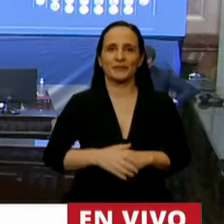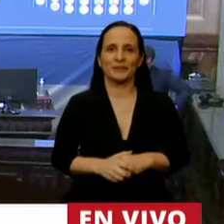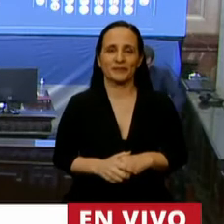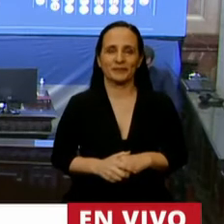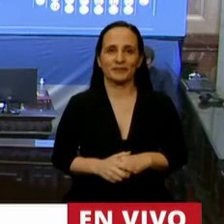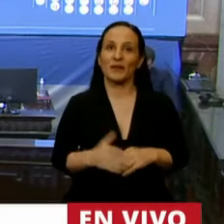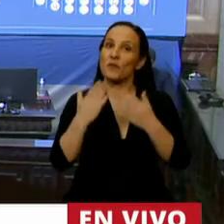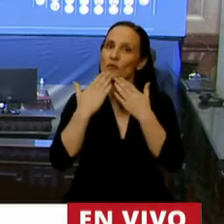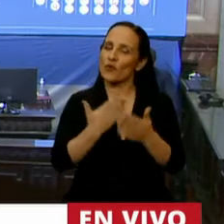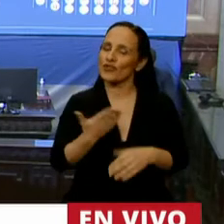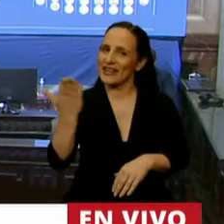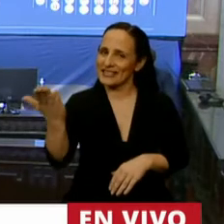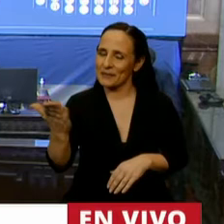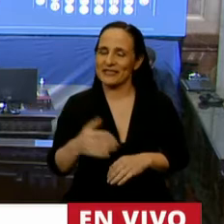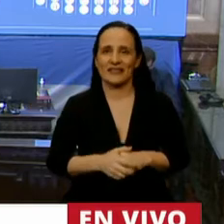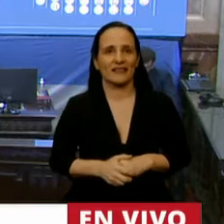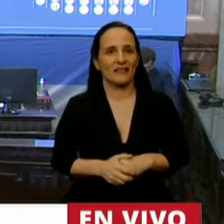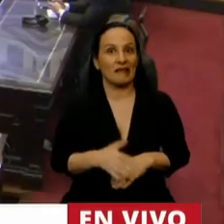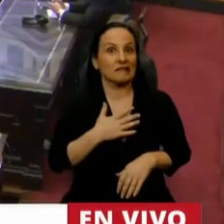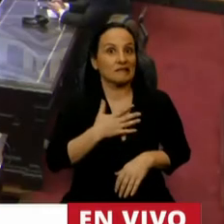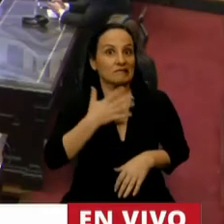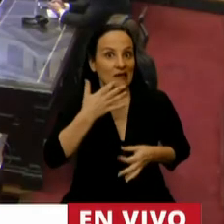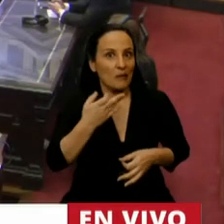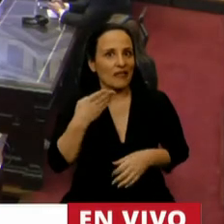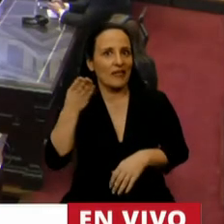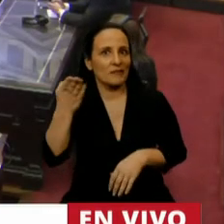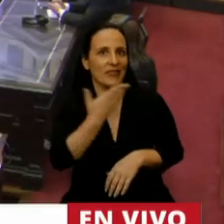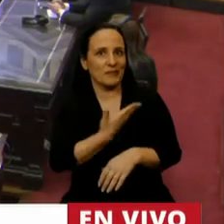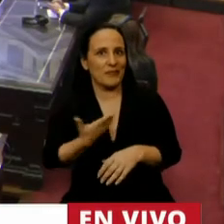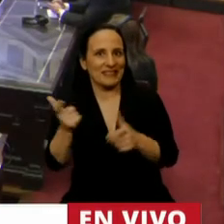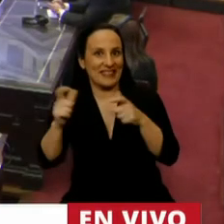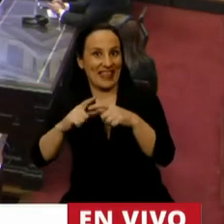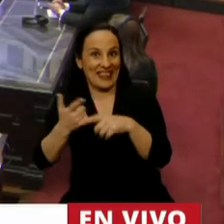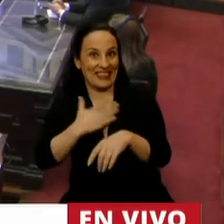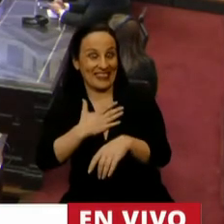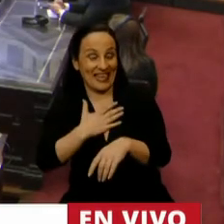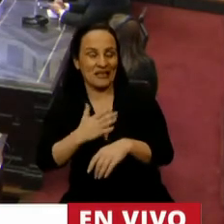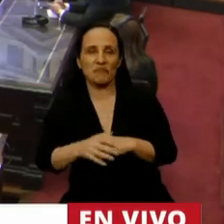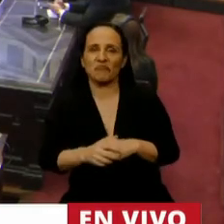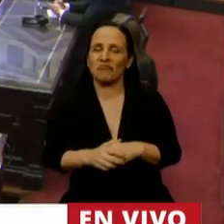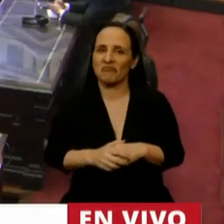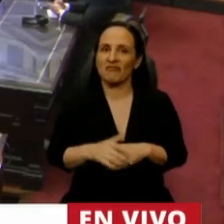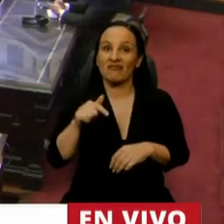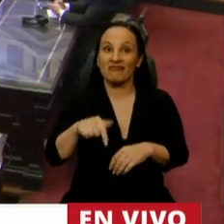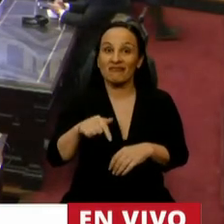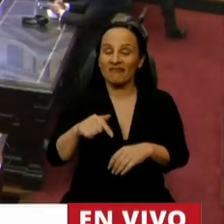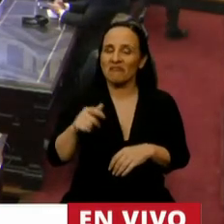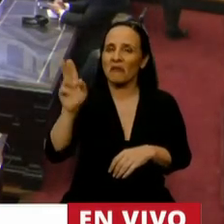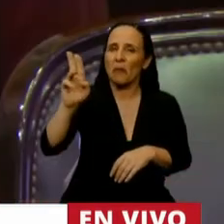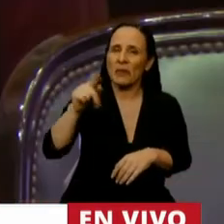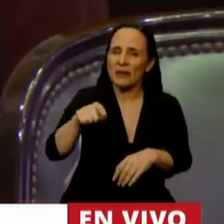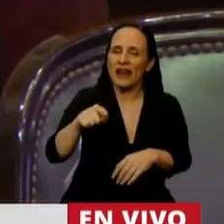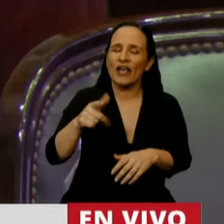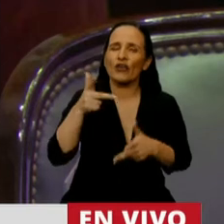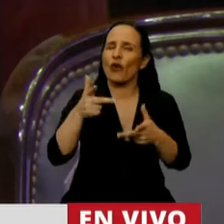Muchas gracias, señor Presidente. La verdad le pedí al Presidente de mi bloque poder hacer esta cuestión de privilegio,